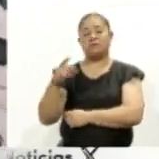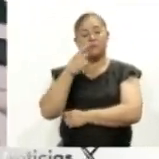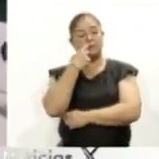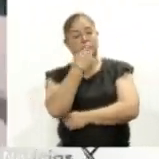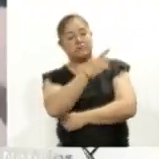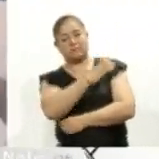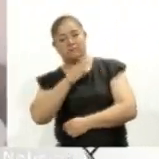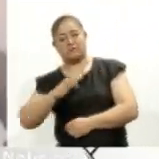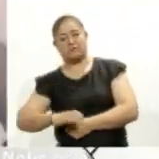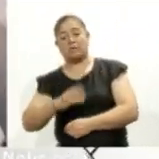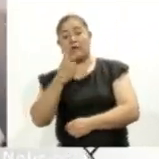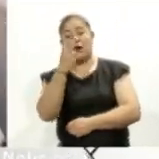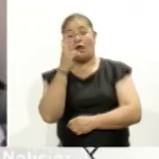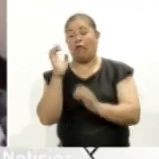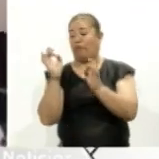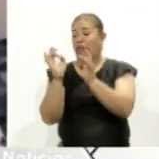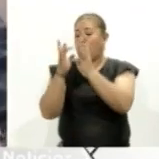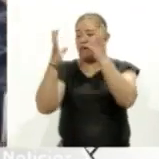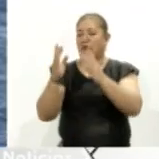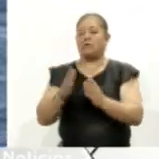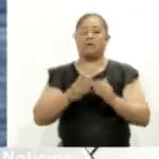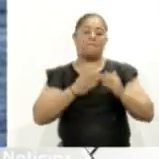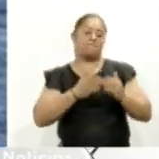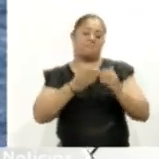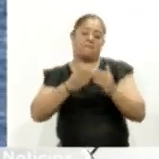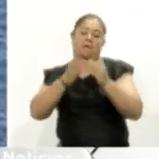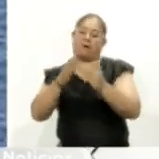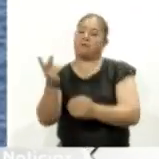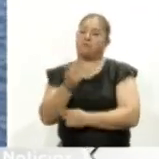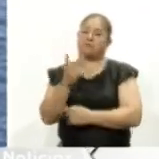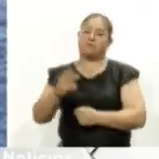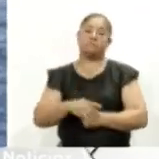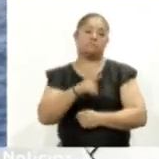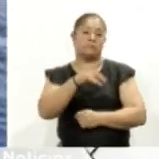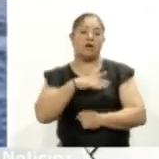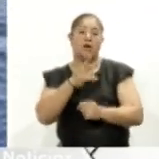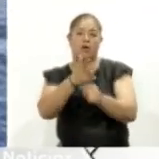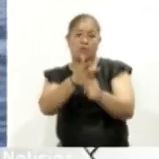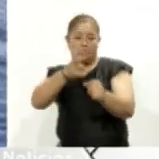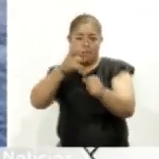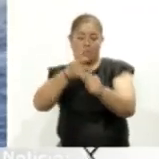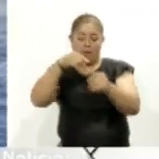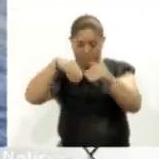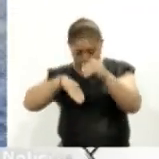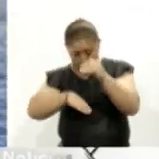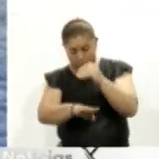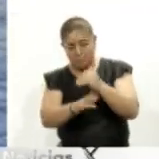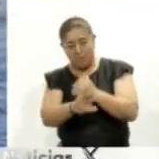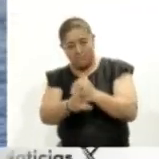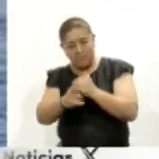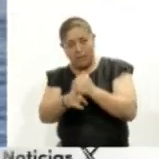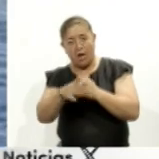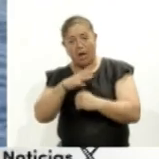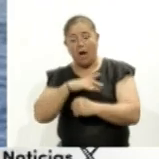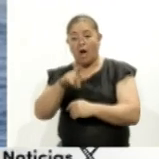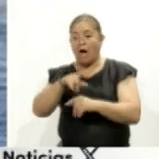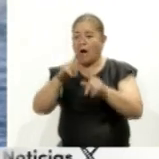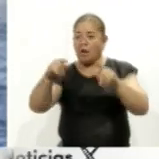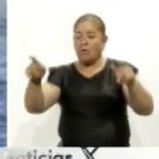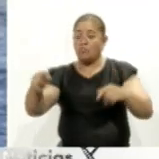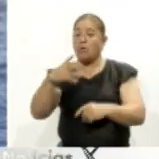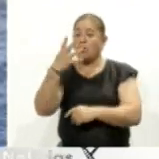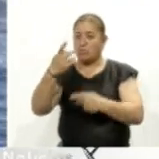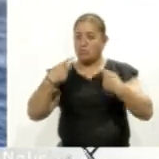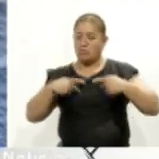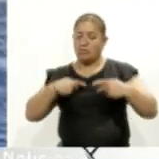por dos incidentes entre barcos de ambos países y de usar cañones de agua contra una embarcación en la que cuatro tripulantes resultaron